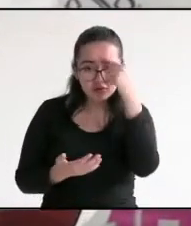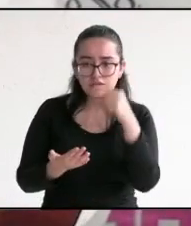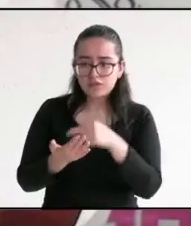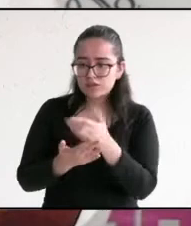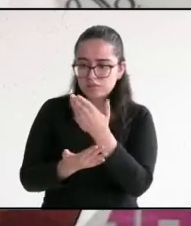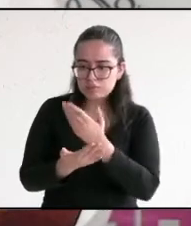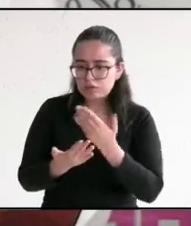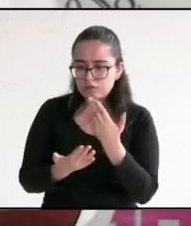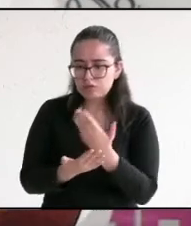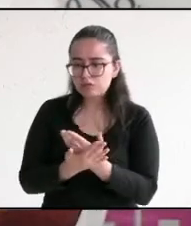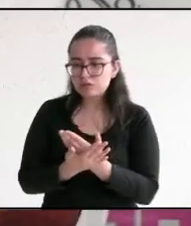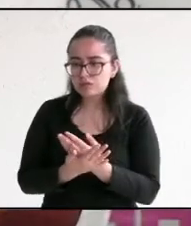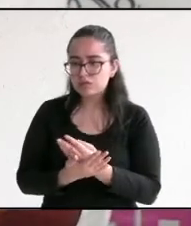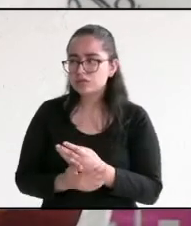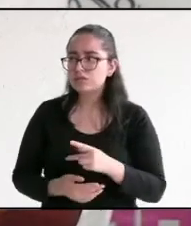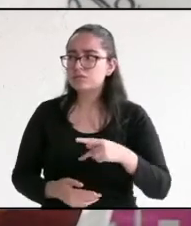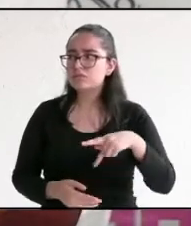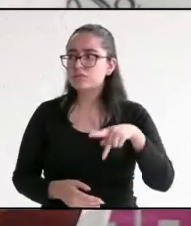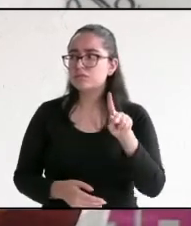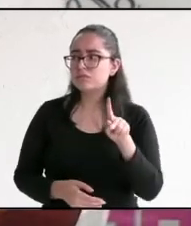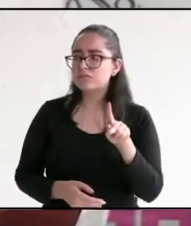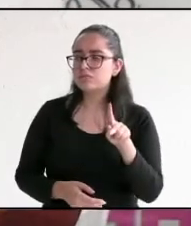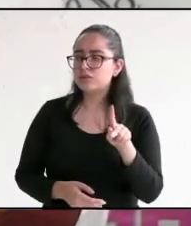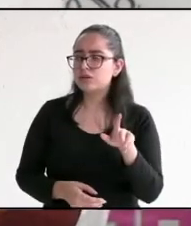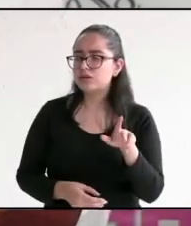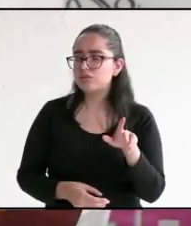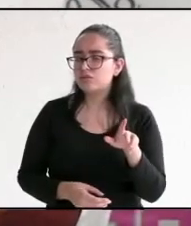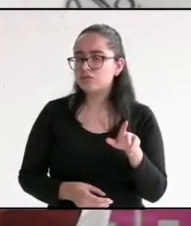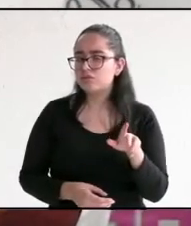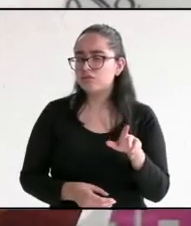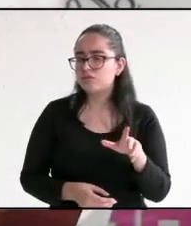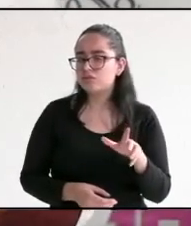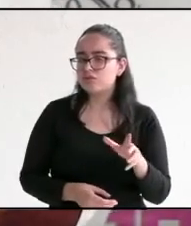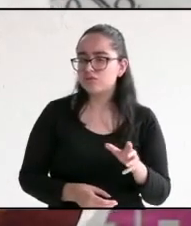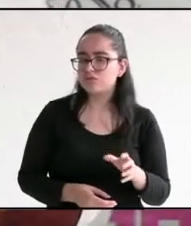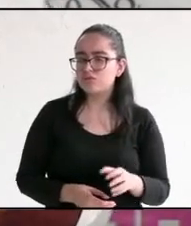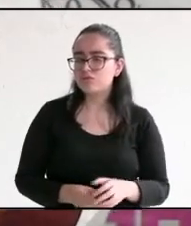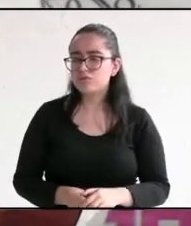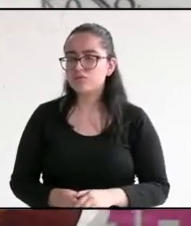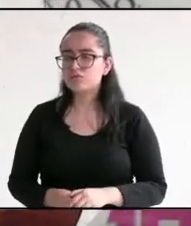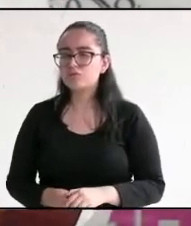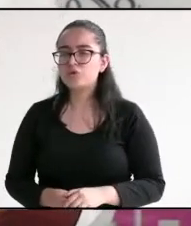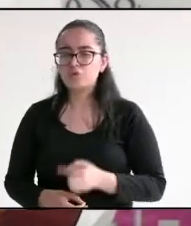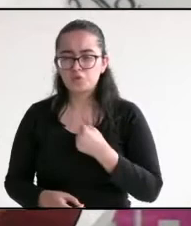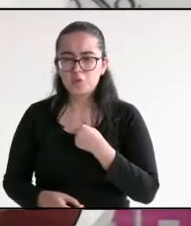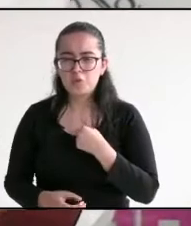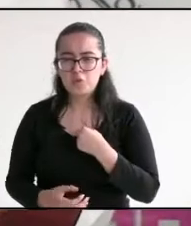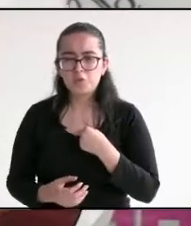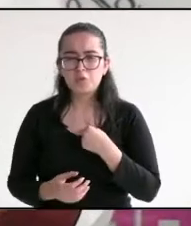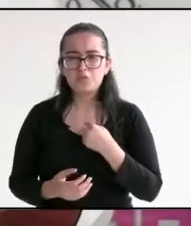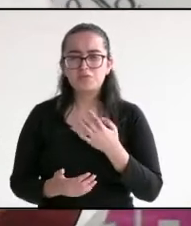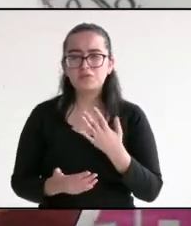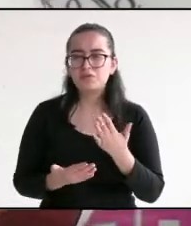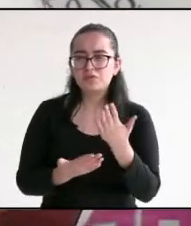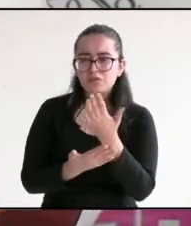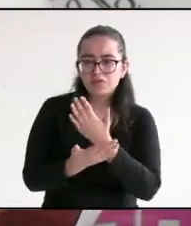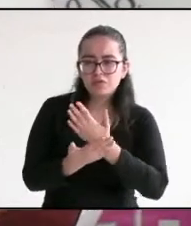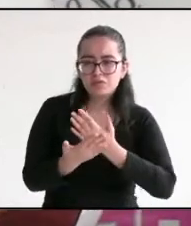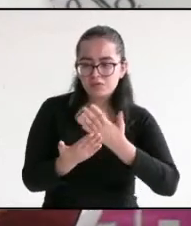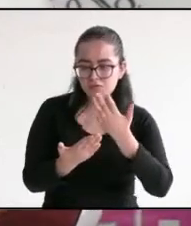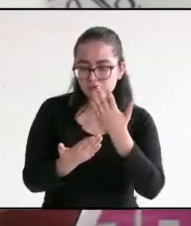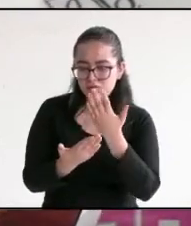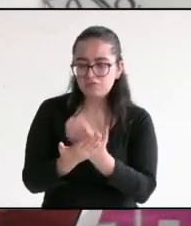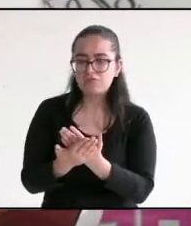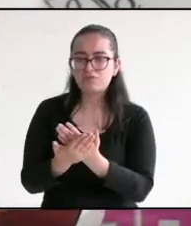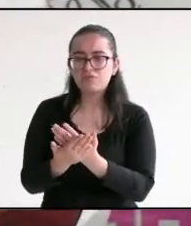pero como todo es del tamaño de la pedrada del sapo, yo vengo aquí a proponer que un